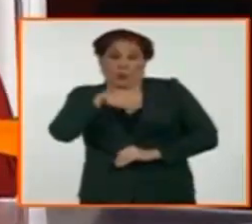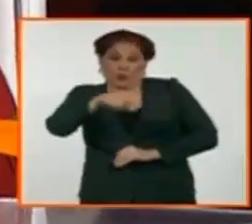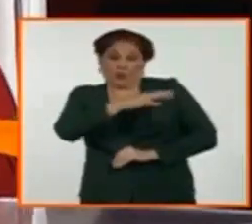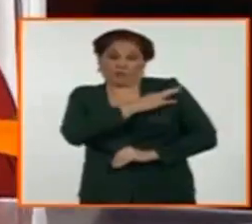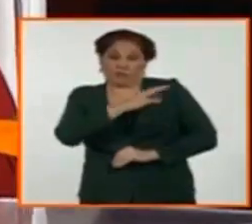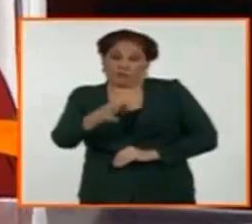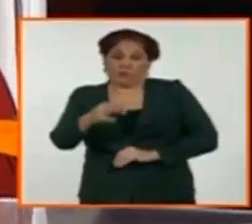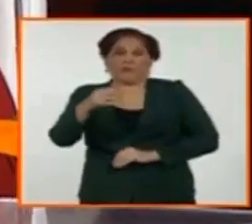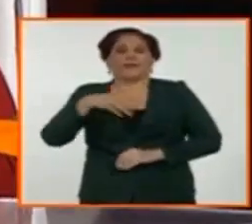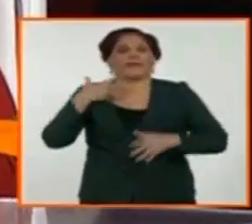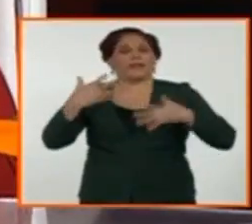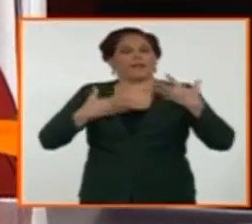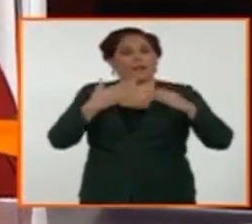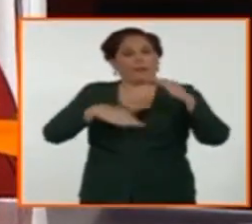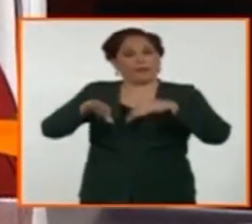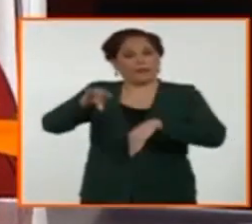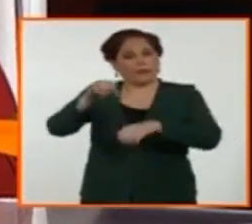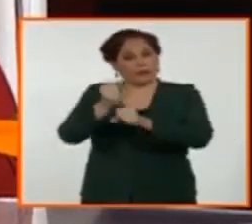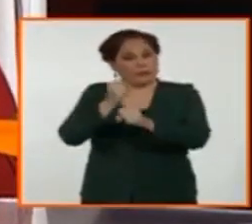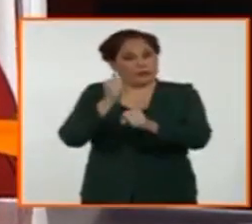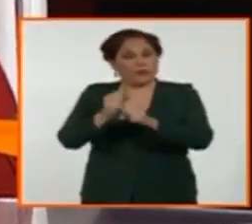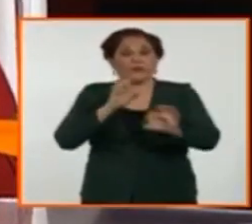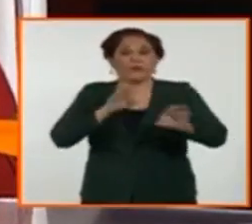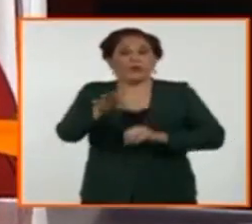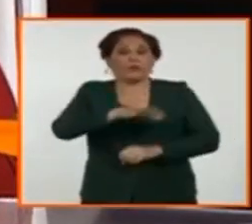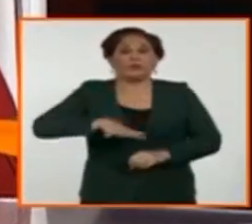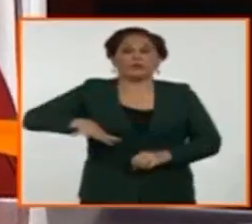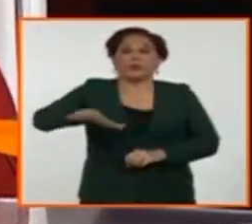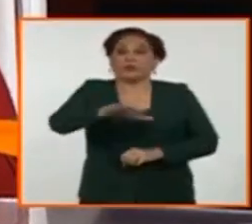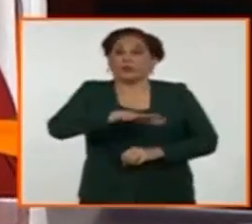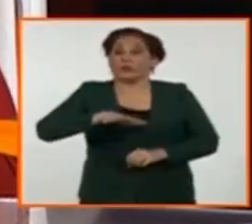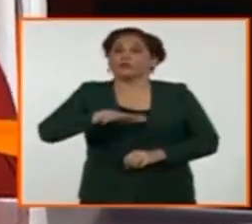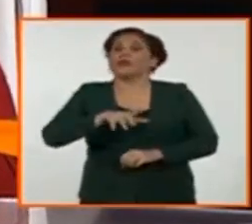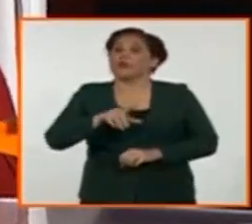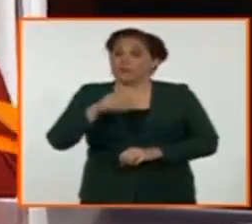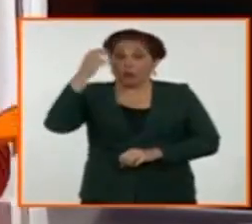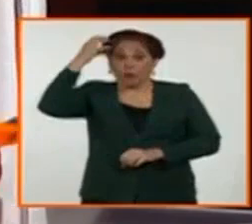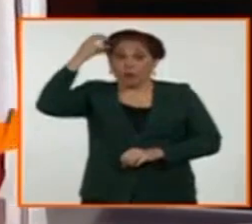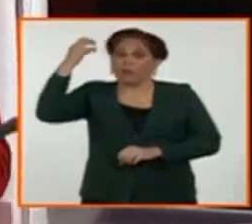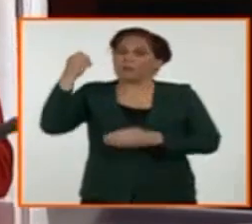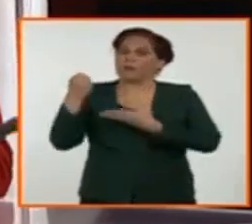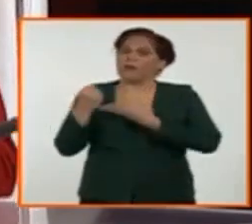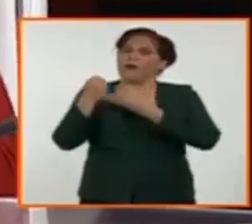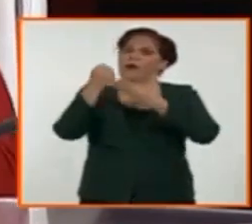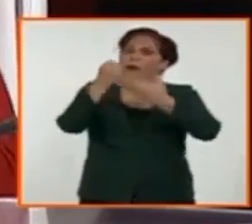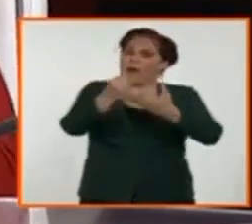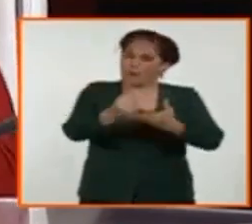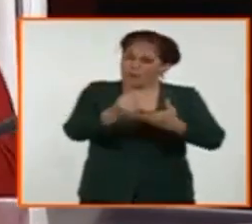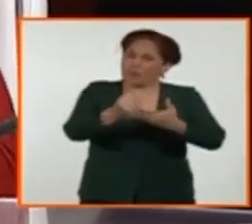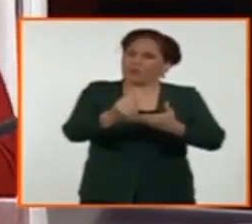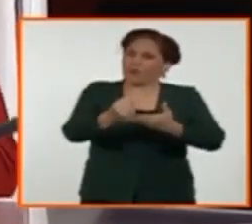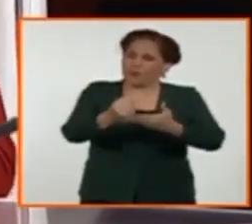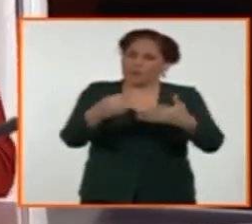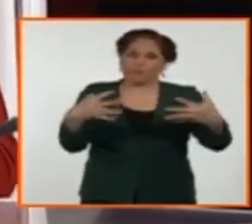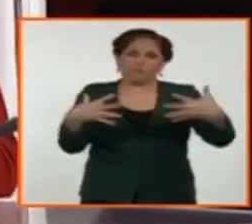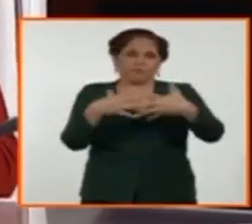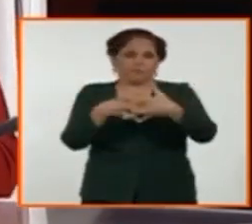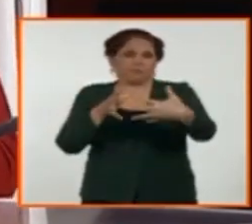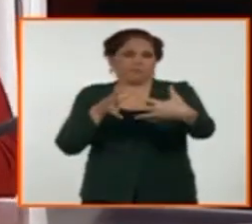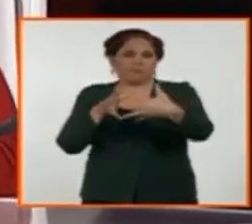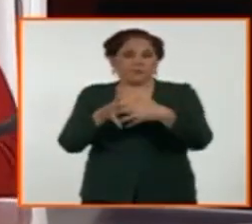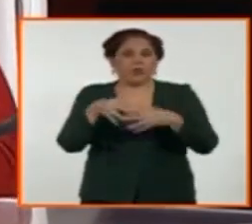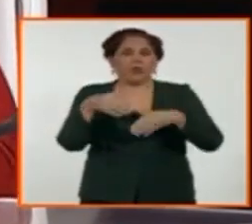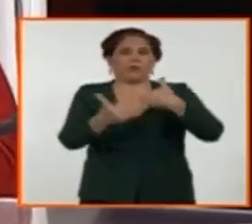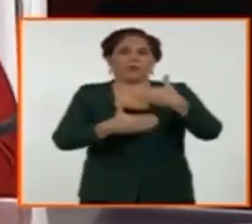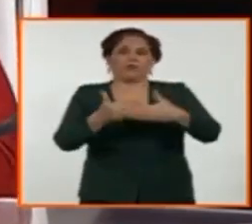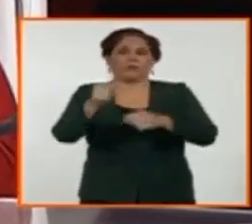El Ministerio de Trabajo y Seguridad Social ha sido de los organismos que están en la delantera en esta articulación en función de los procesos de